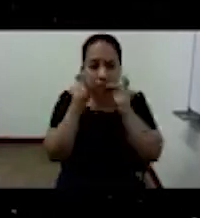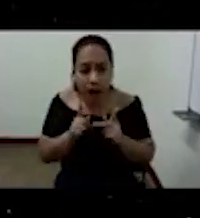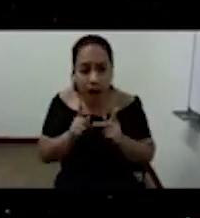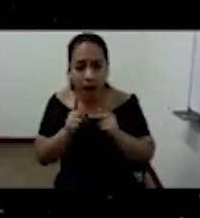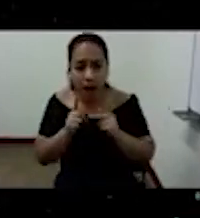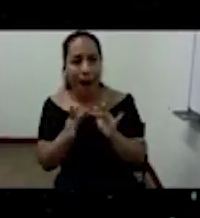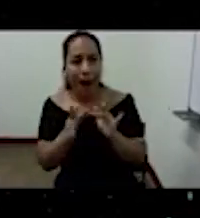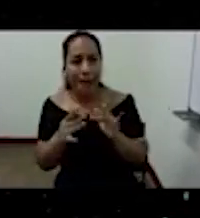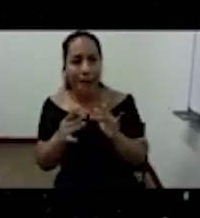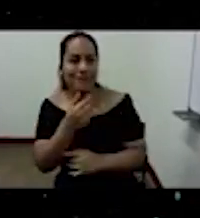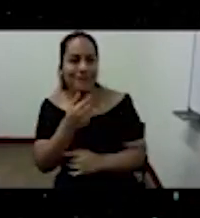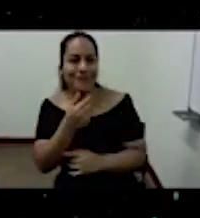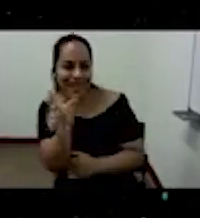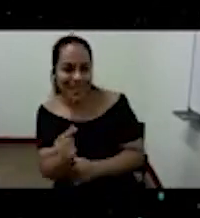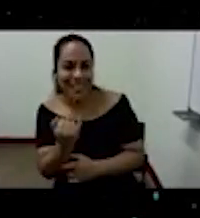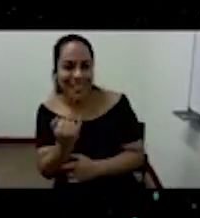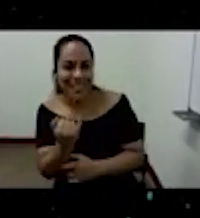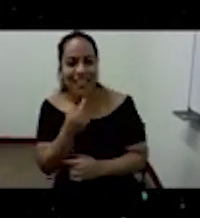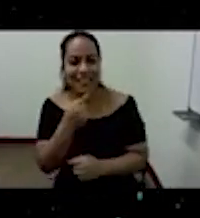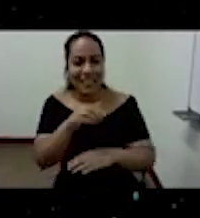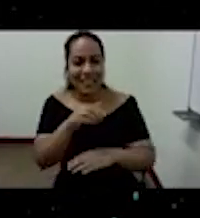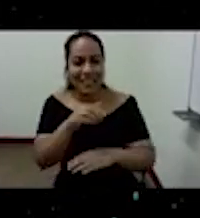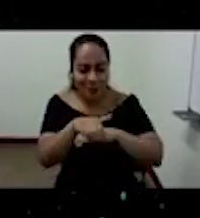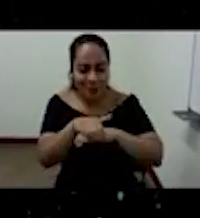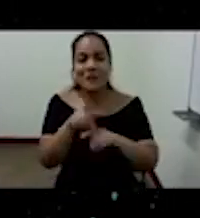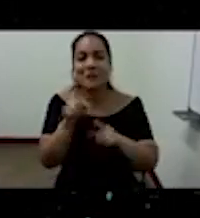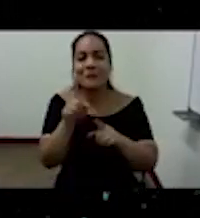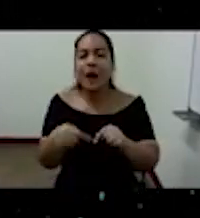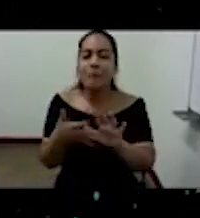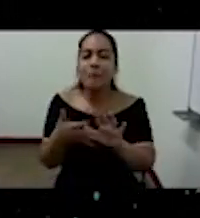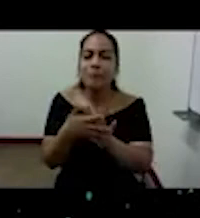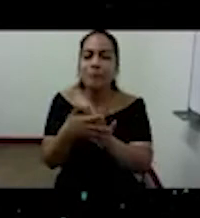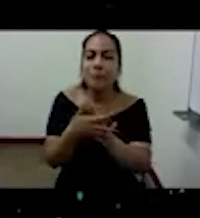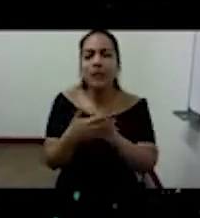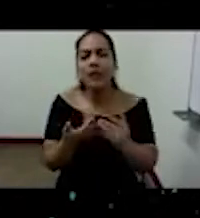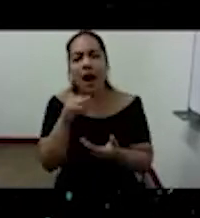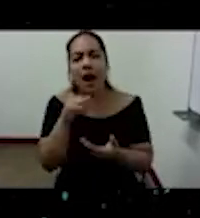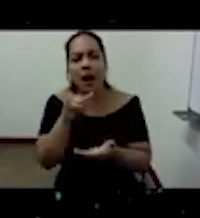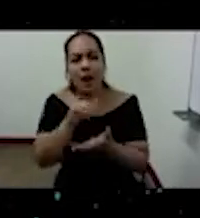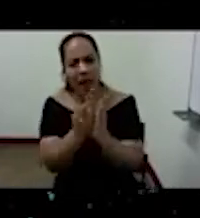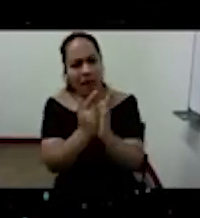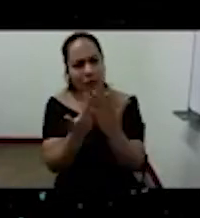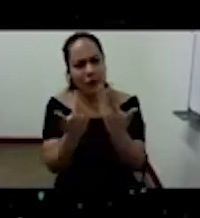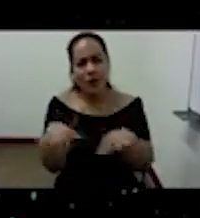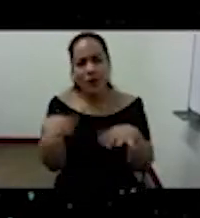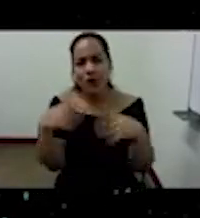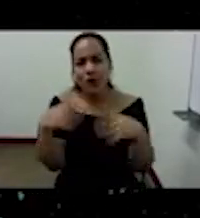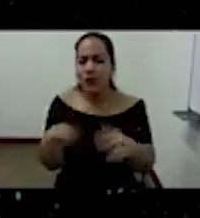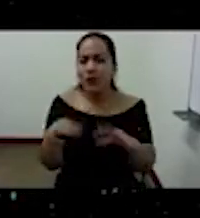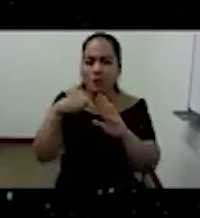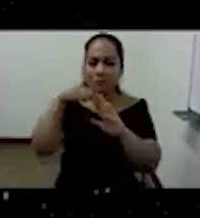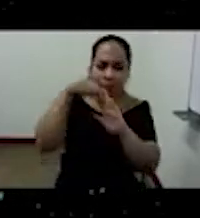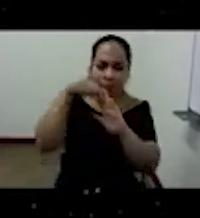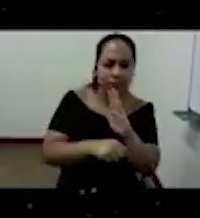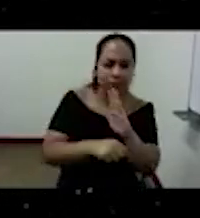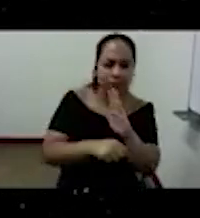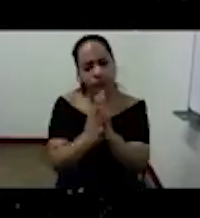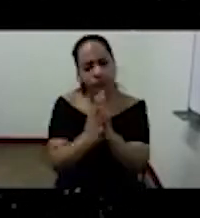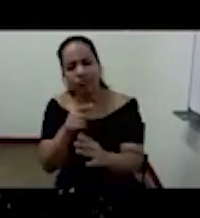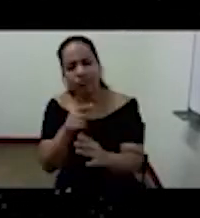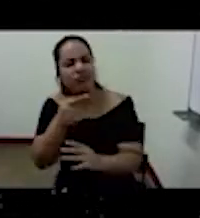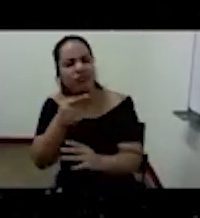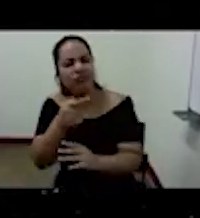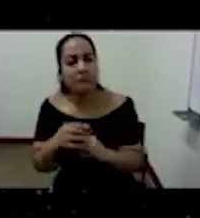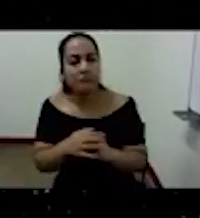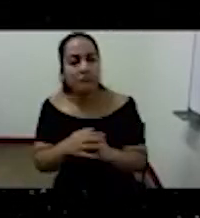en este libro Gunther Anders habla del